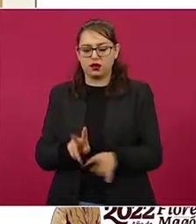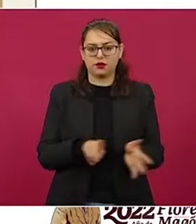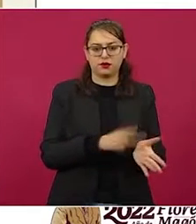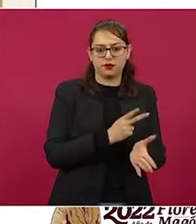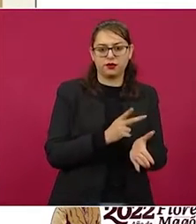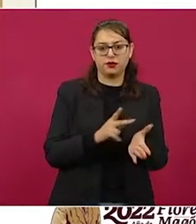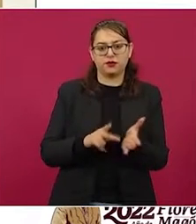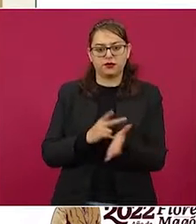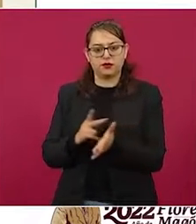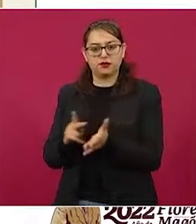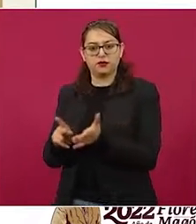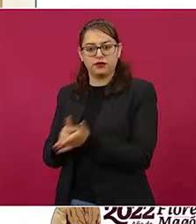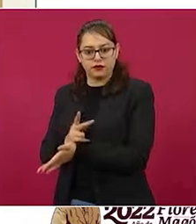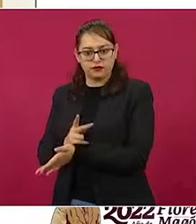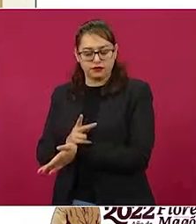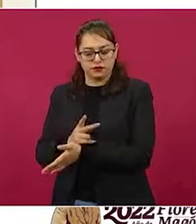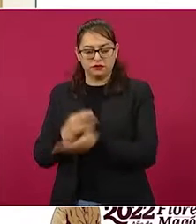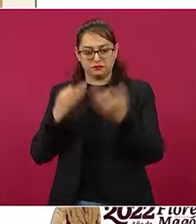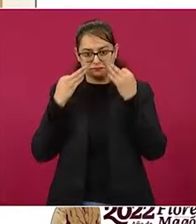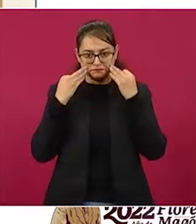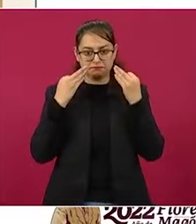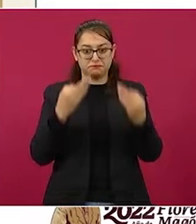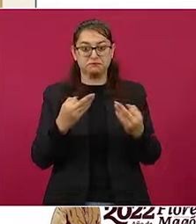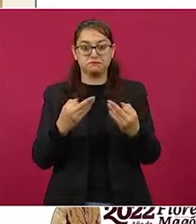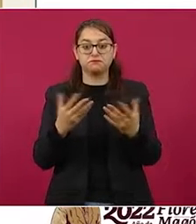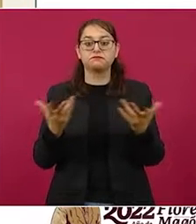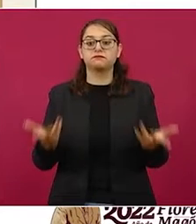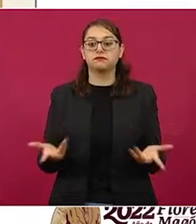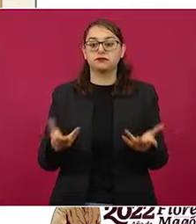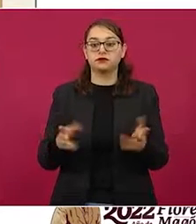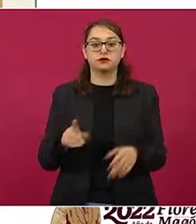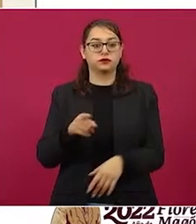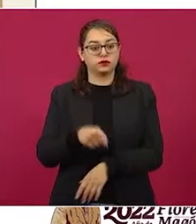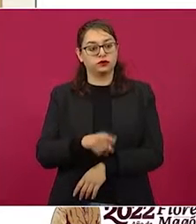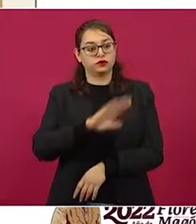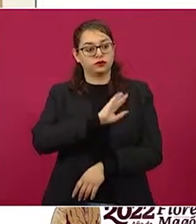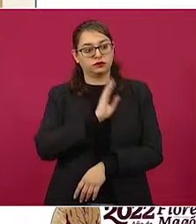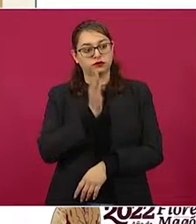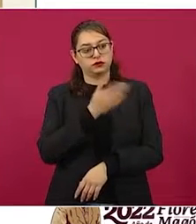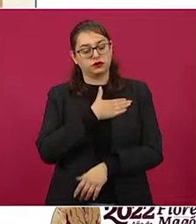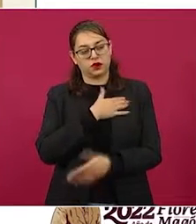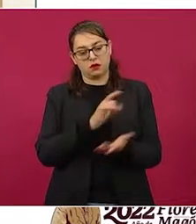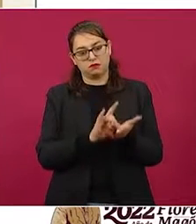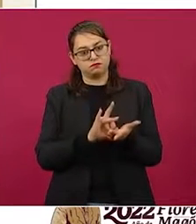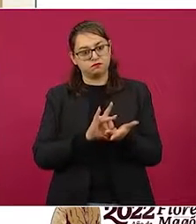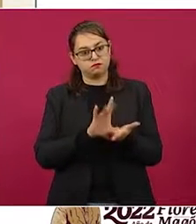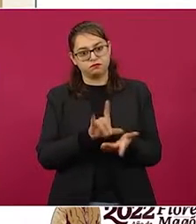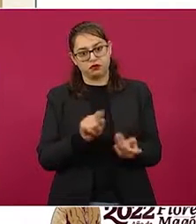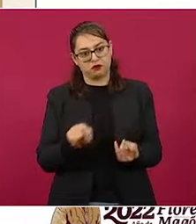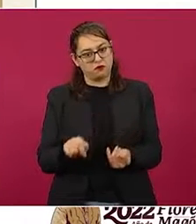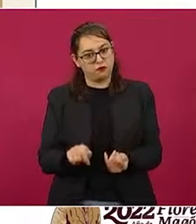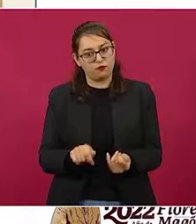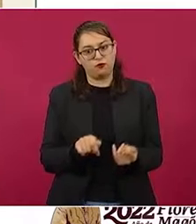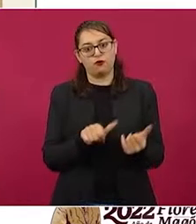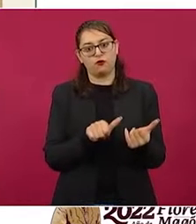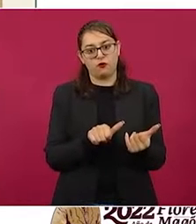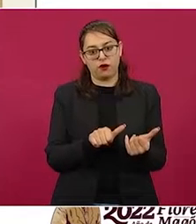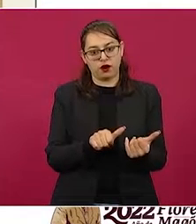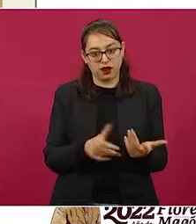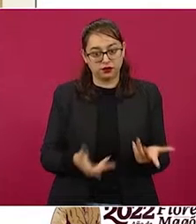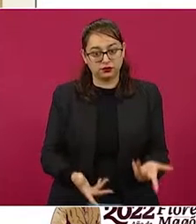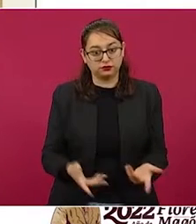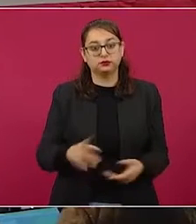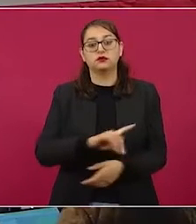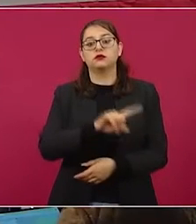la creación como Estado independiente con la firma del Acta de